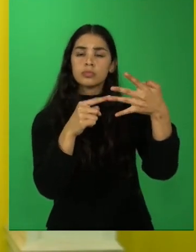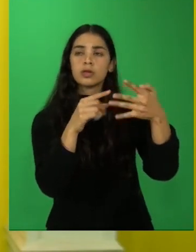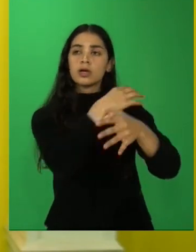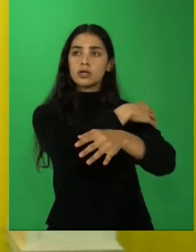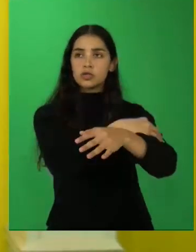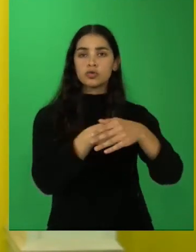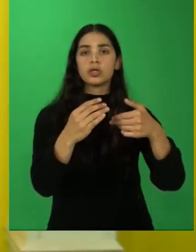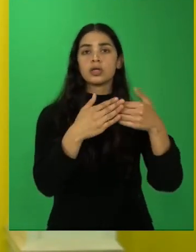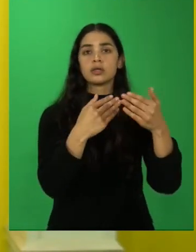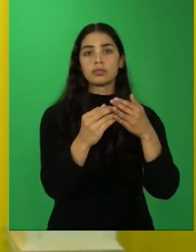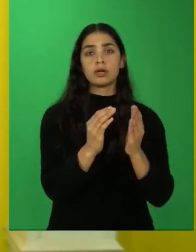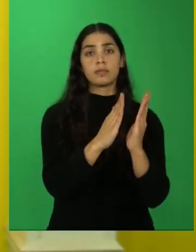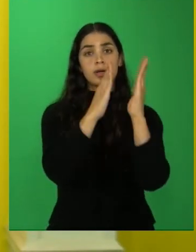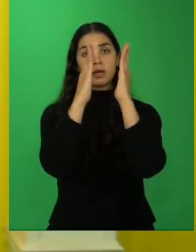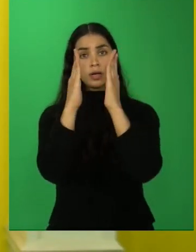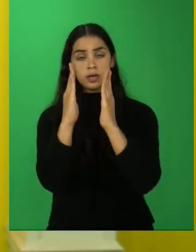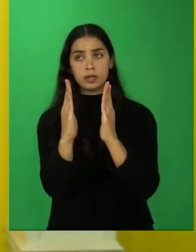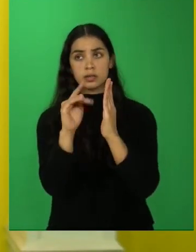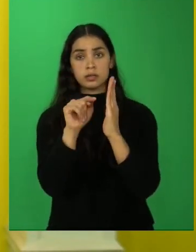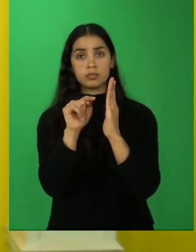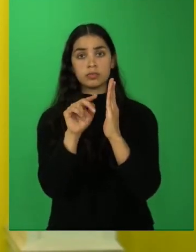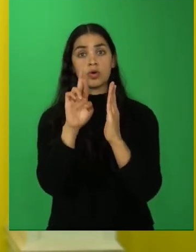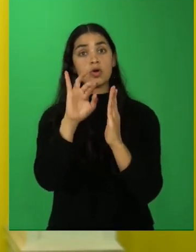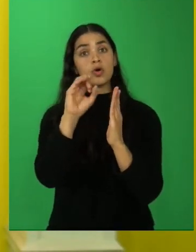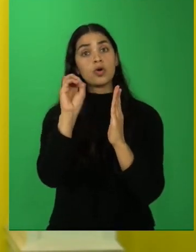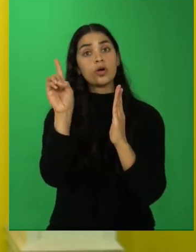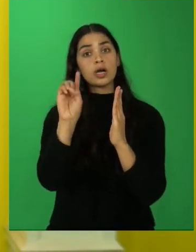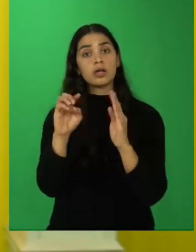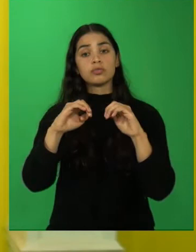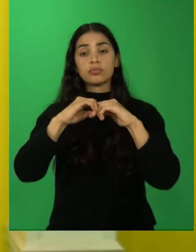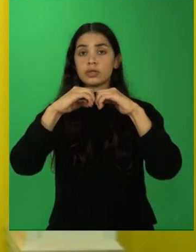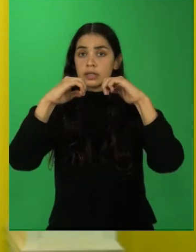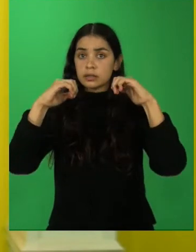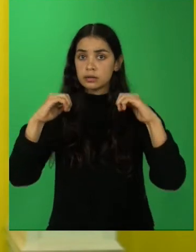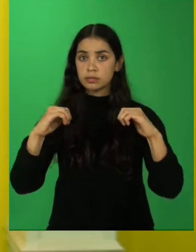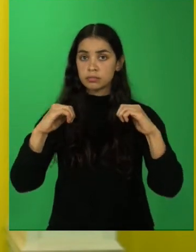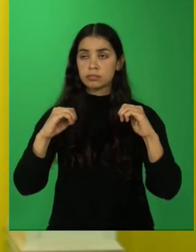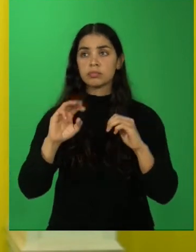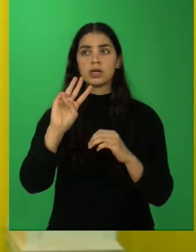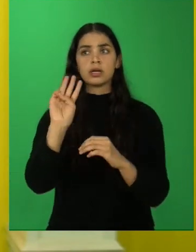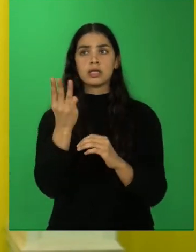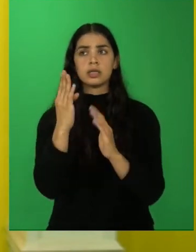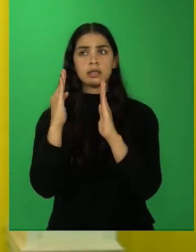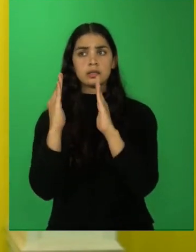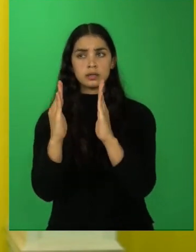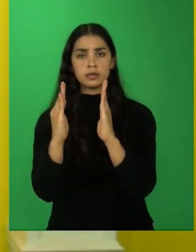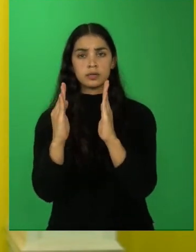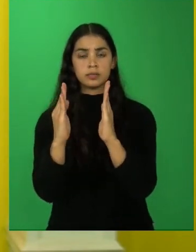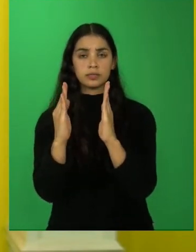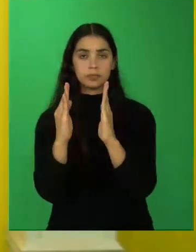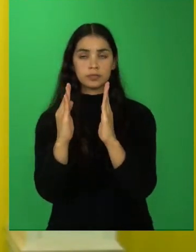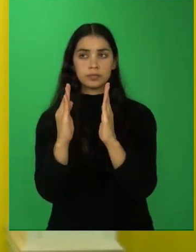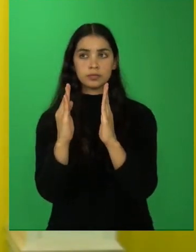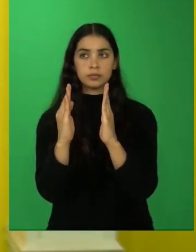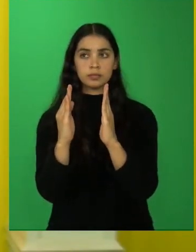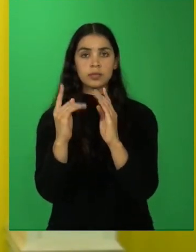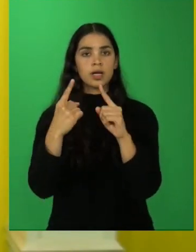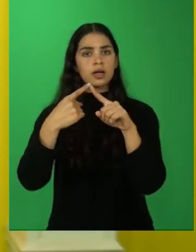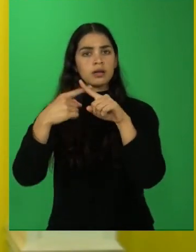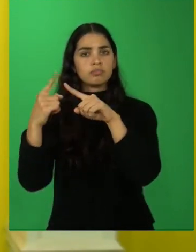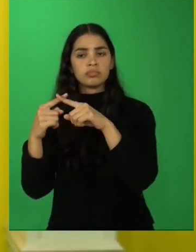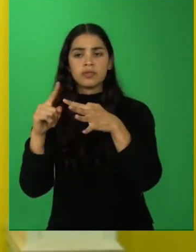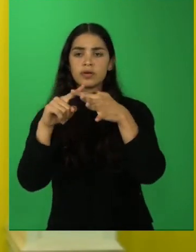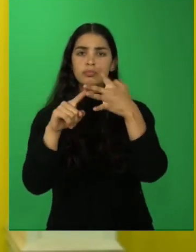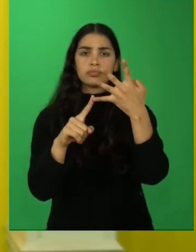En el segundo, los ríos que la dividen. En el tercero, las diferentes formas de